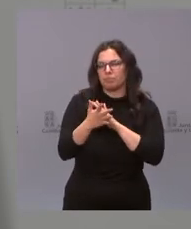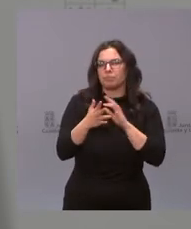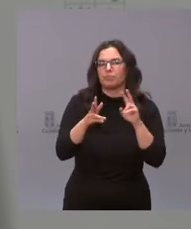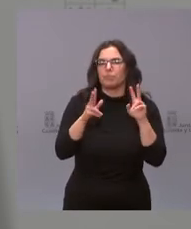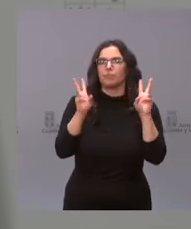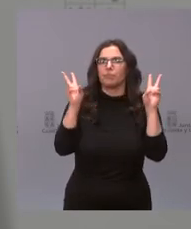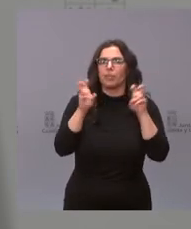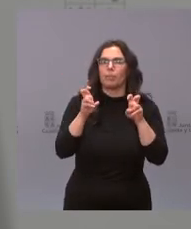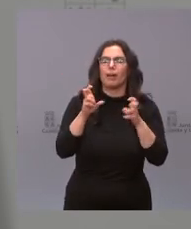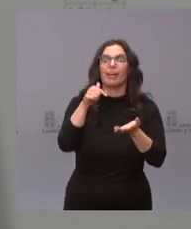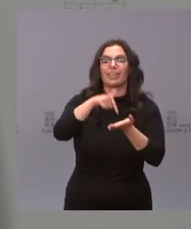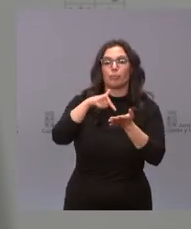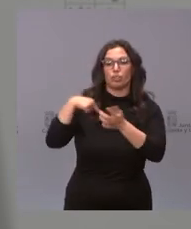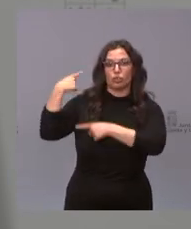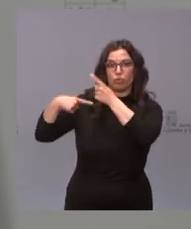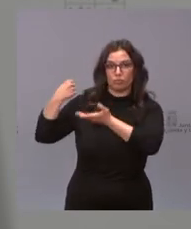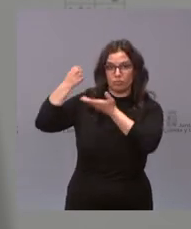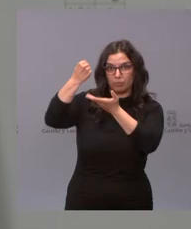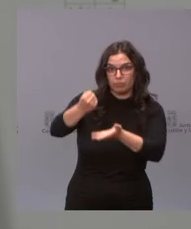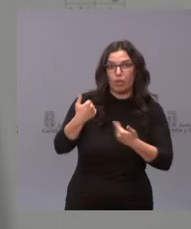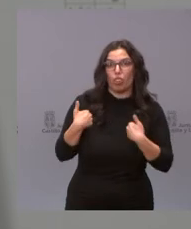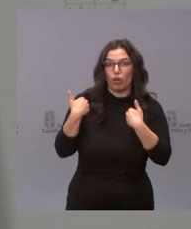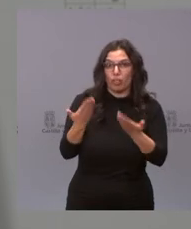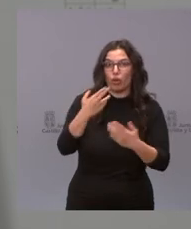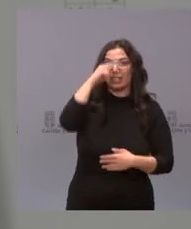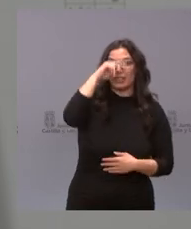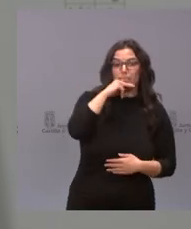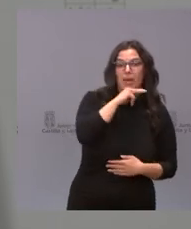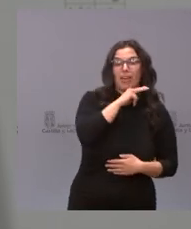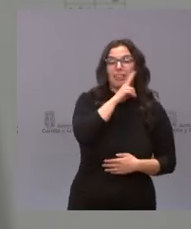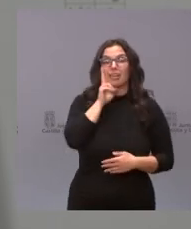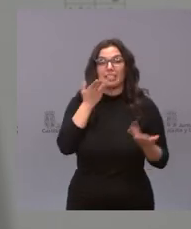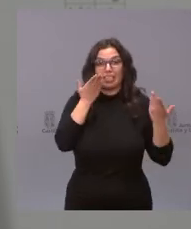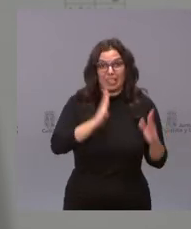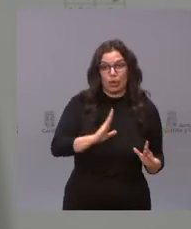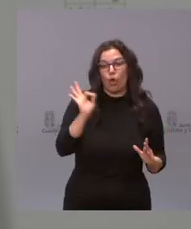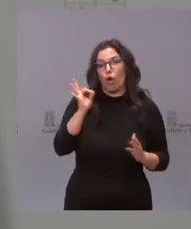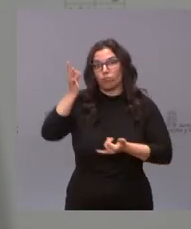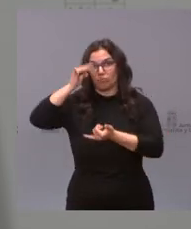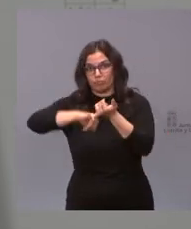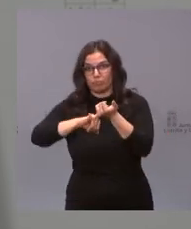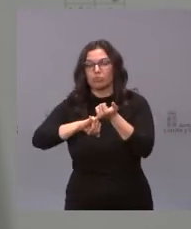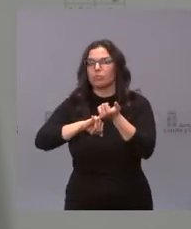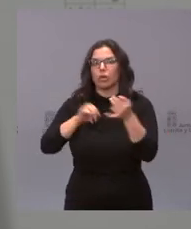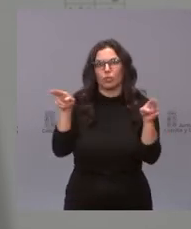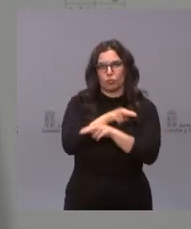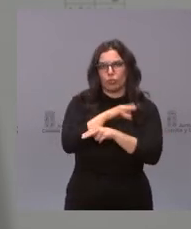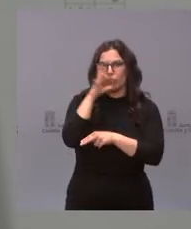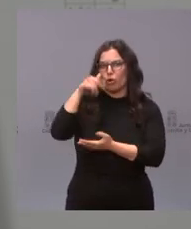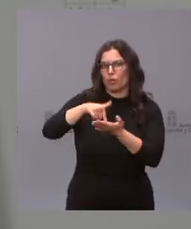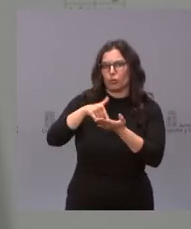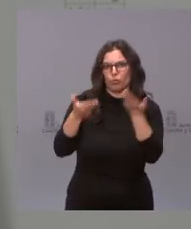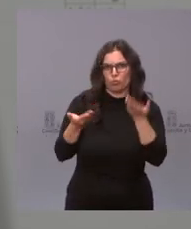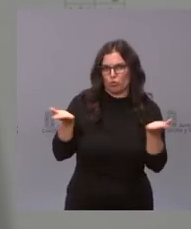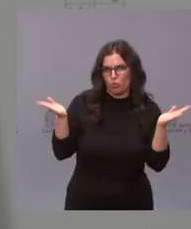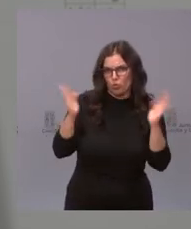eliminación del impuesto de sucesiones y donaciones de padres a hijos y entre cónyuges por ser un impuesto injusto por